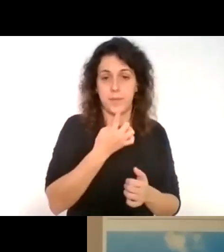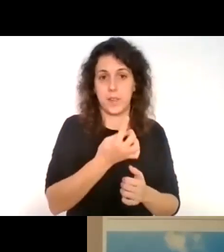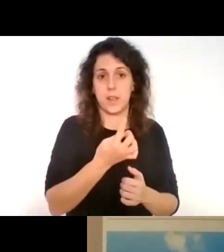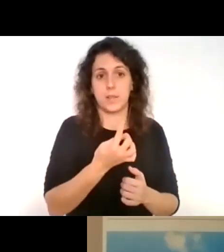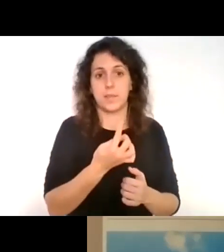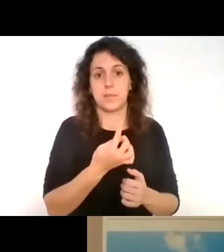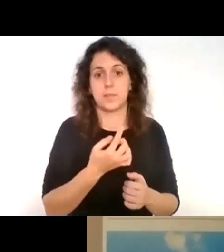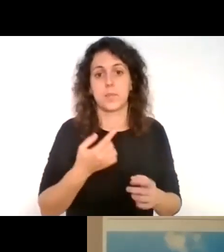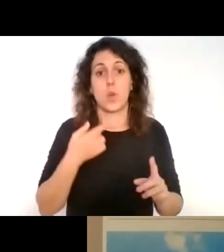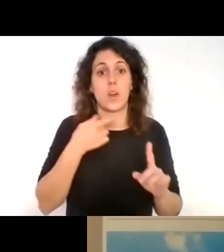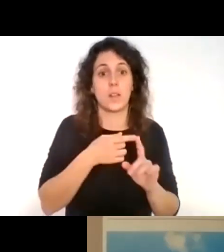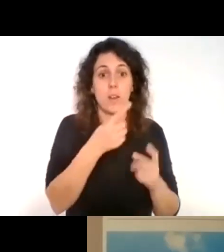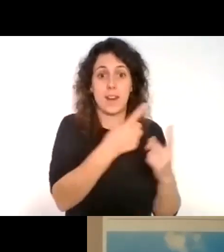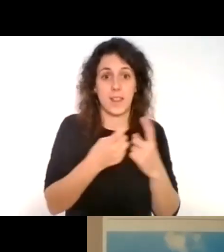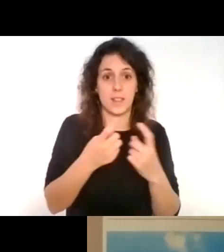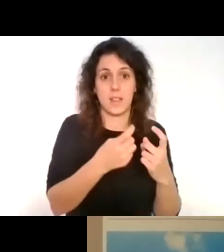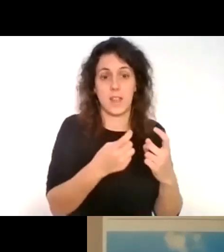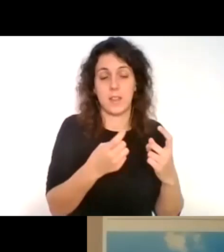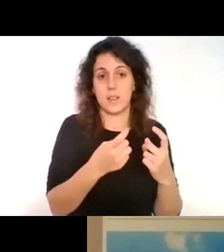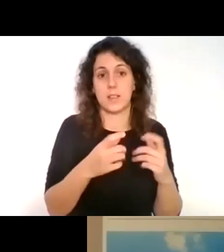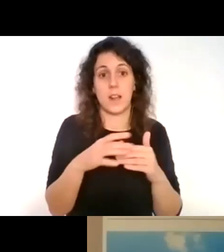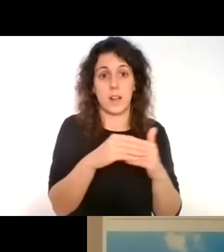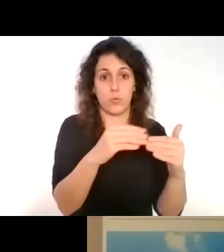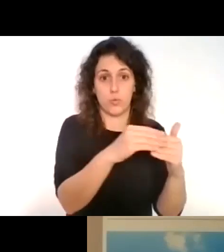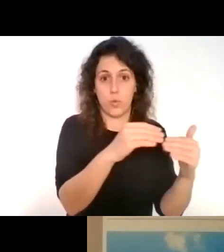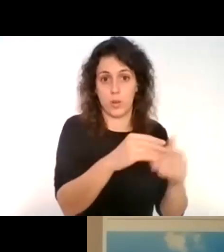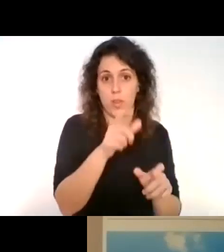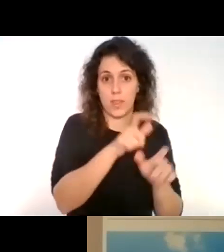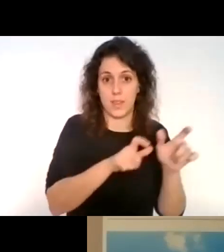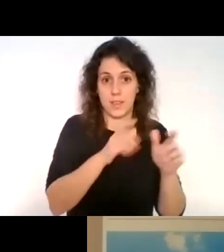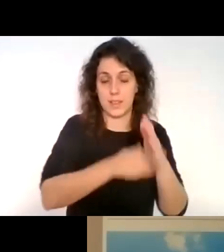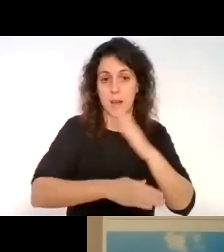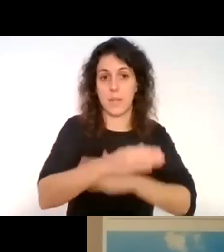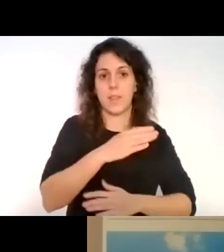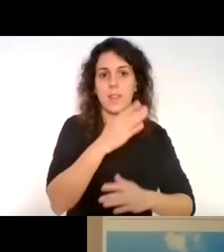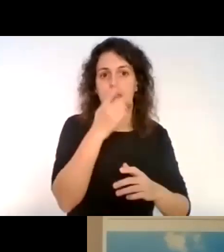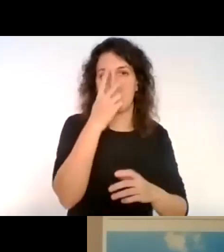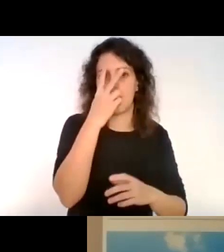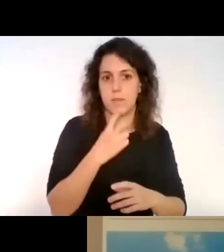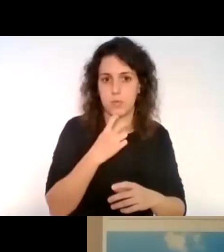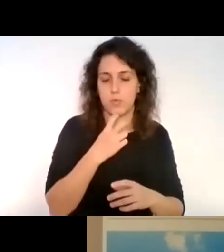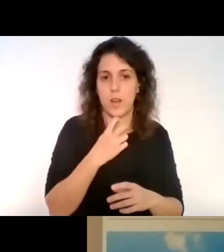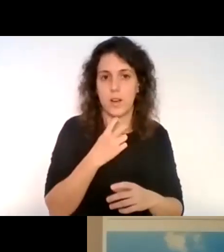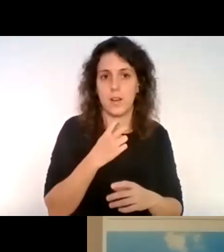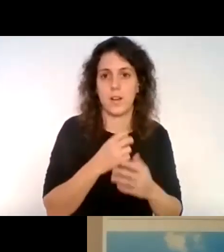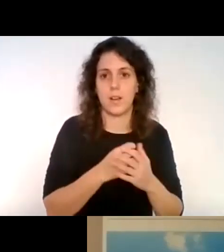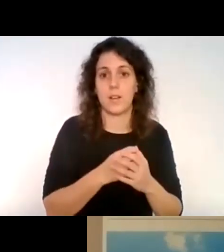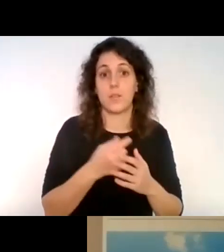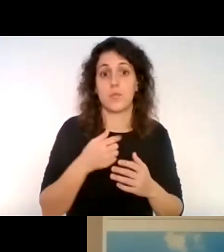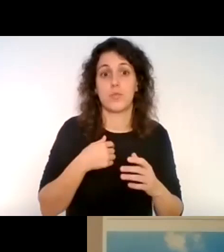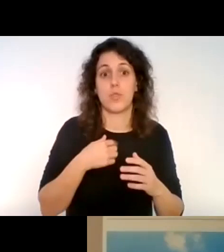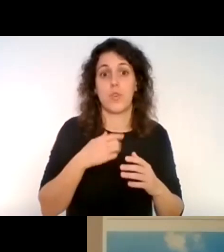para conocer las necesidades de las personas con discapacidad visual para poder realizar la observación de AES, fui a tres